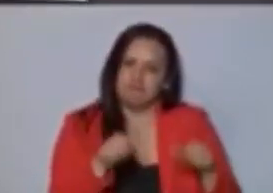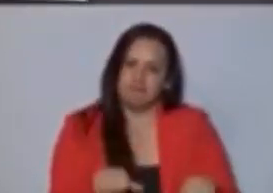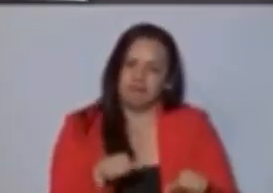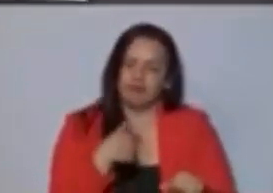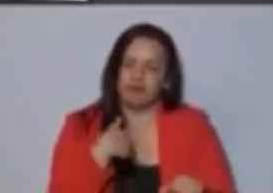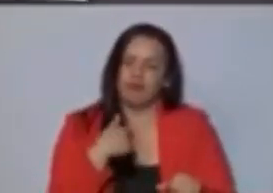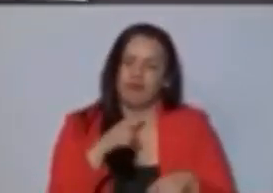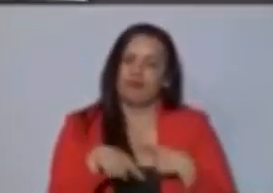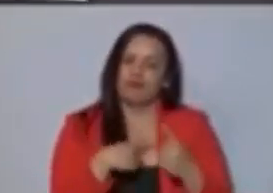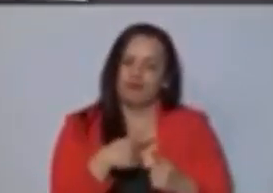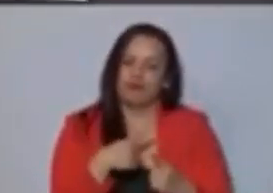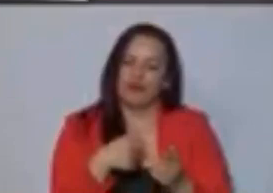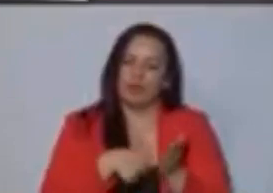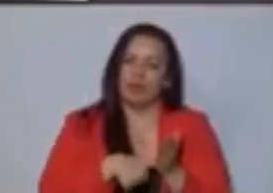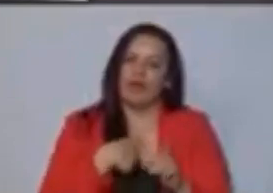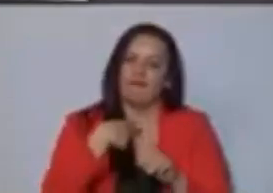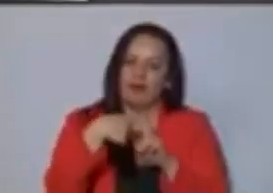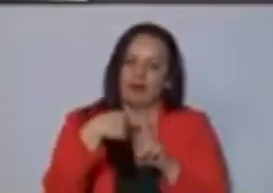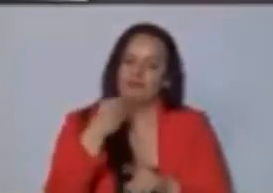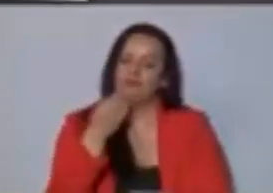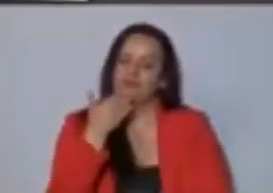que voy a votar a favor. Muchísimas gracias.